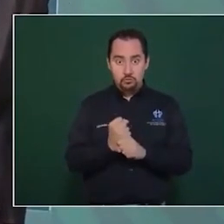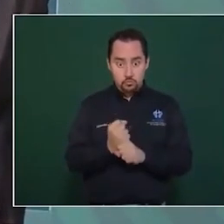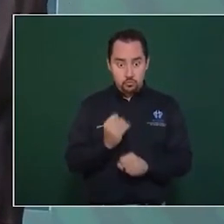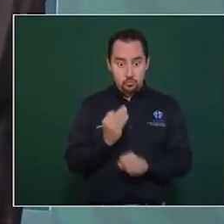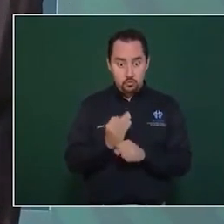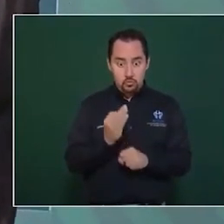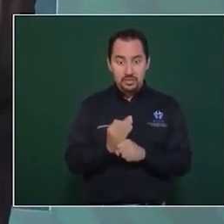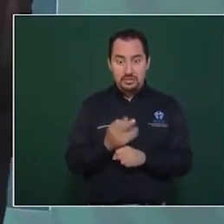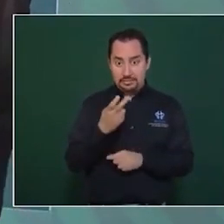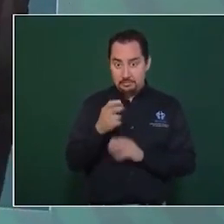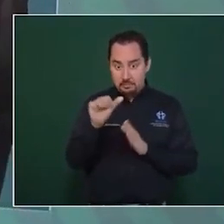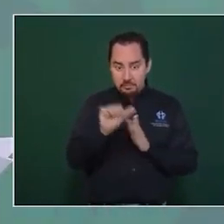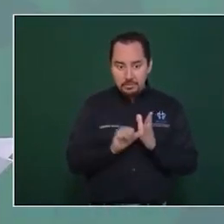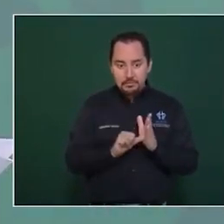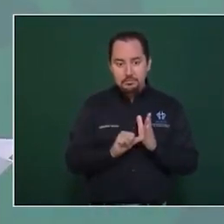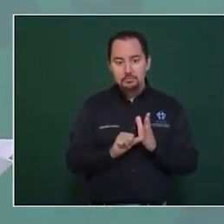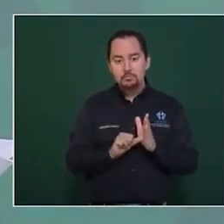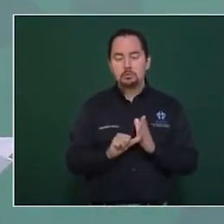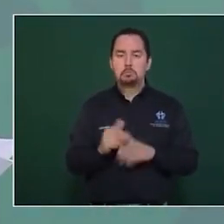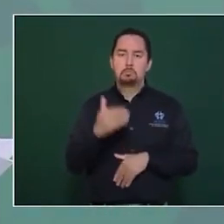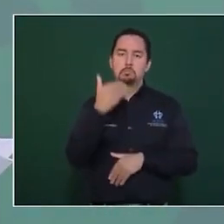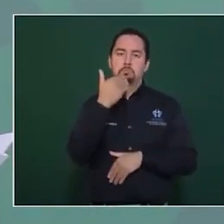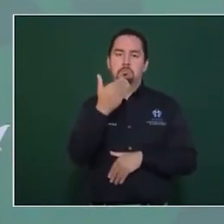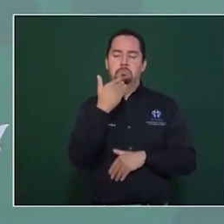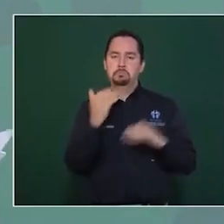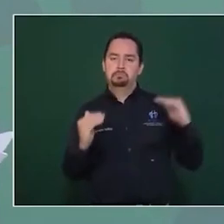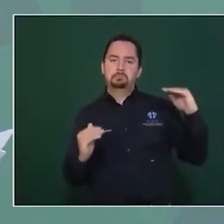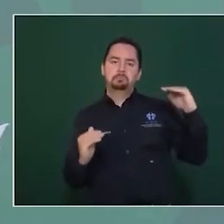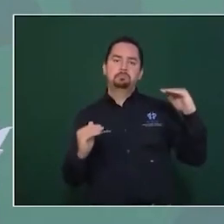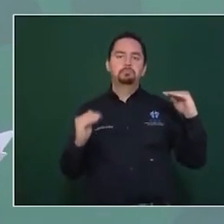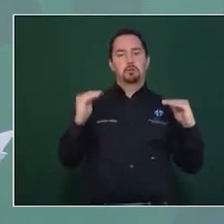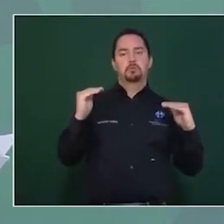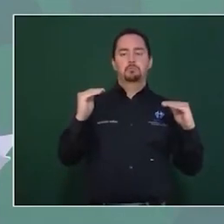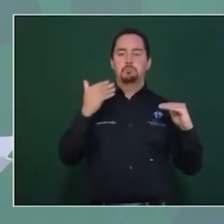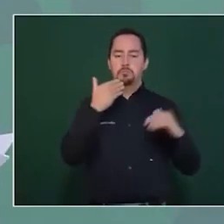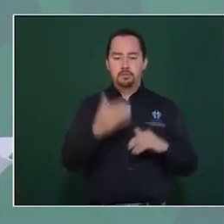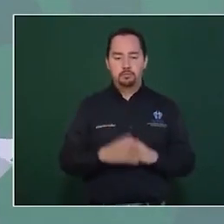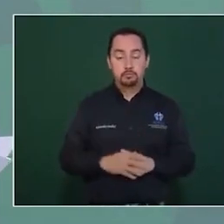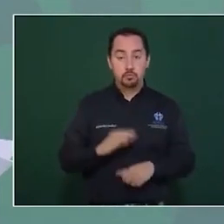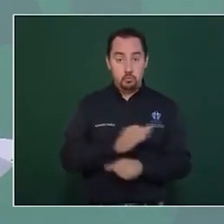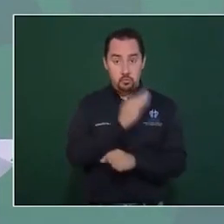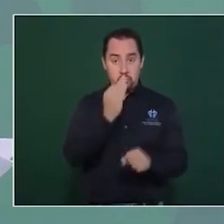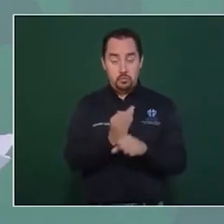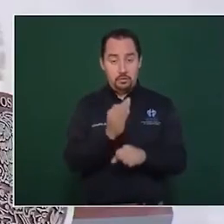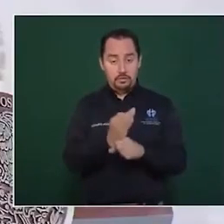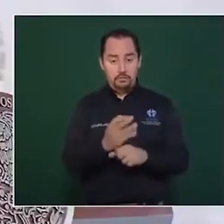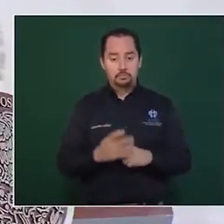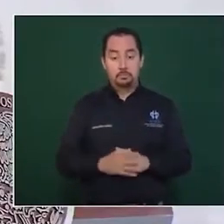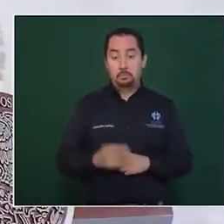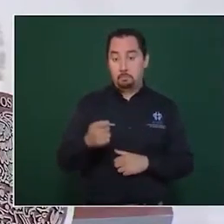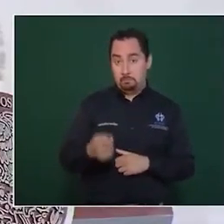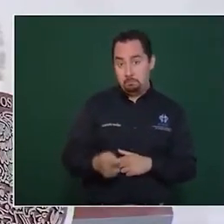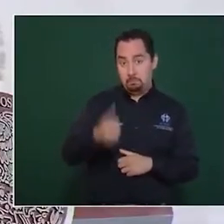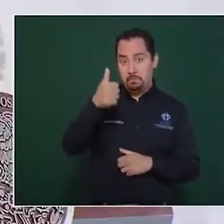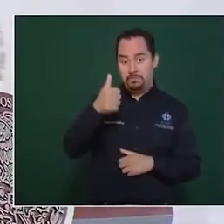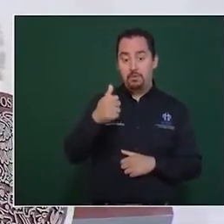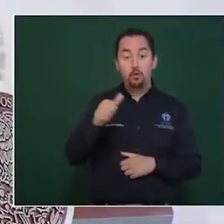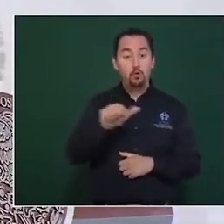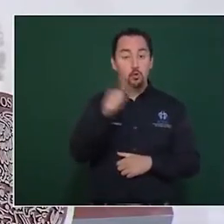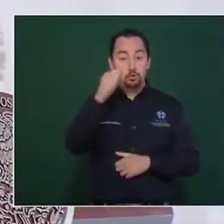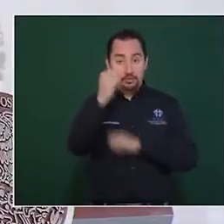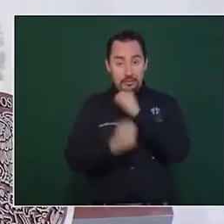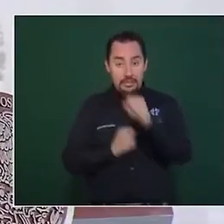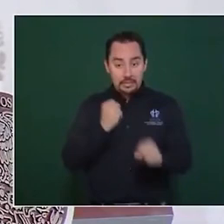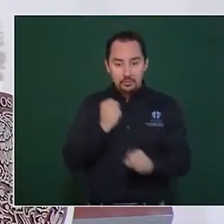desde este mes, un presupuesto balanceado. Hoy, señor presidente, por primera vez en 11